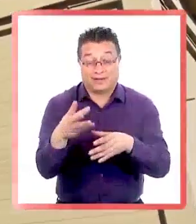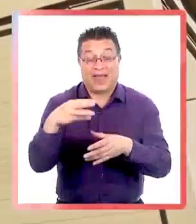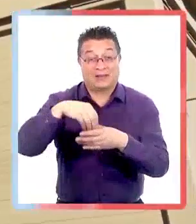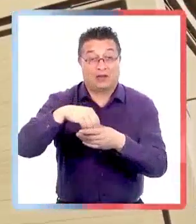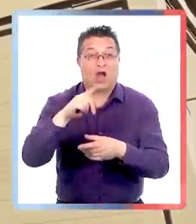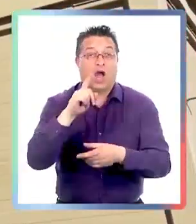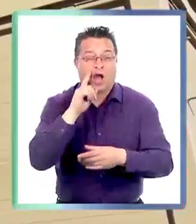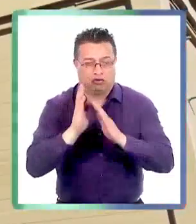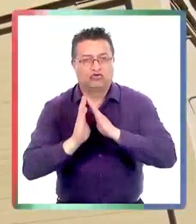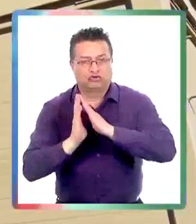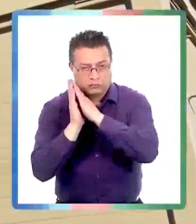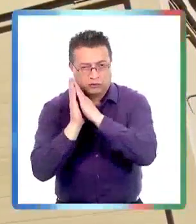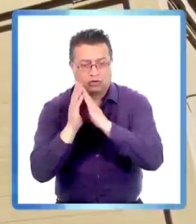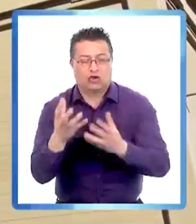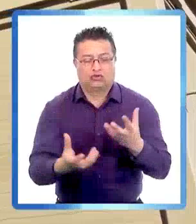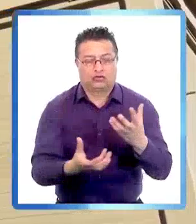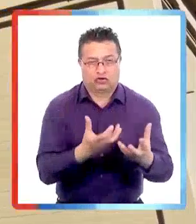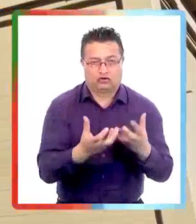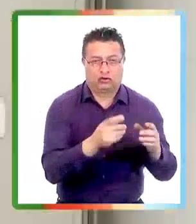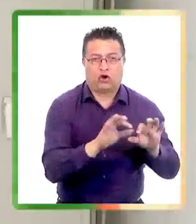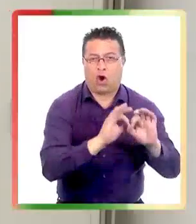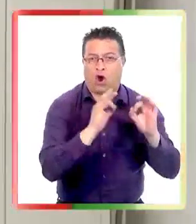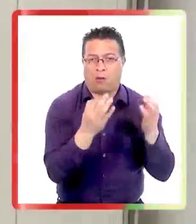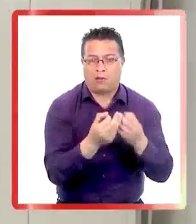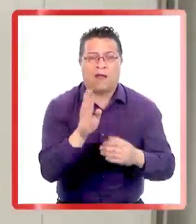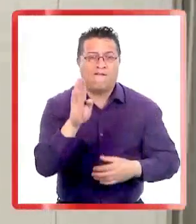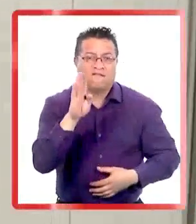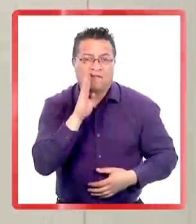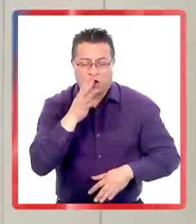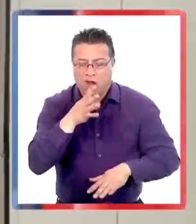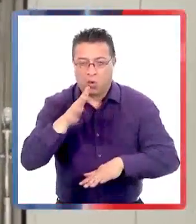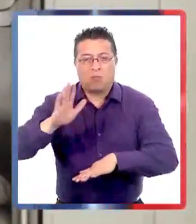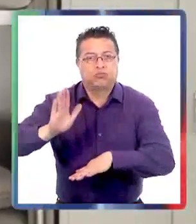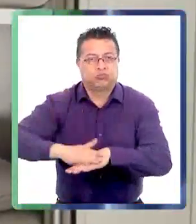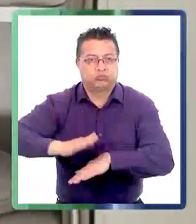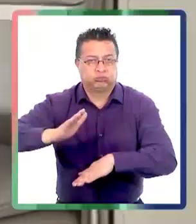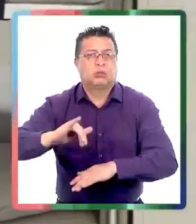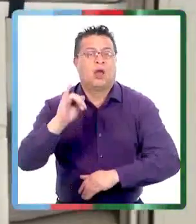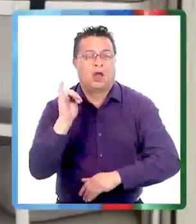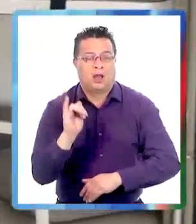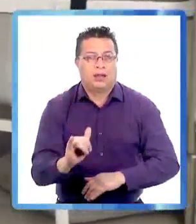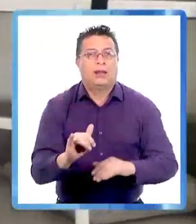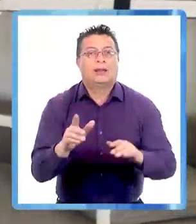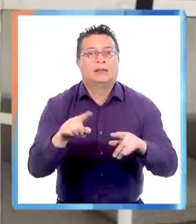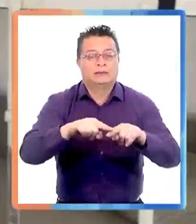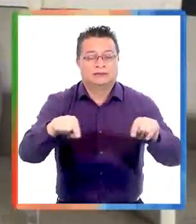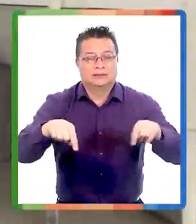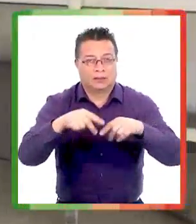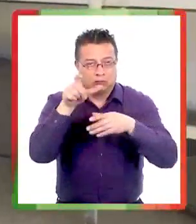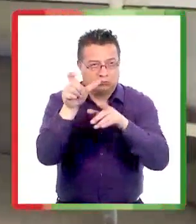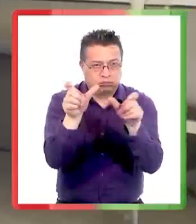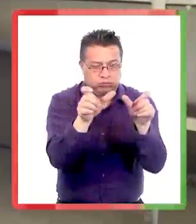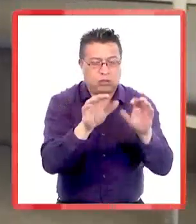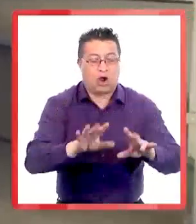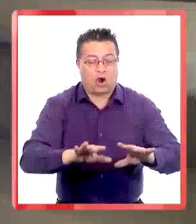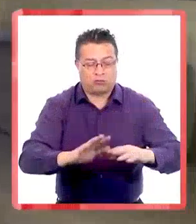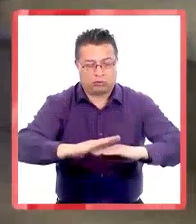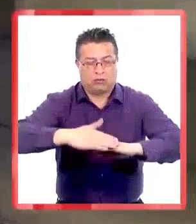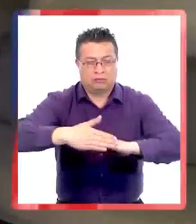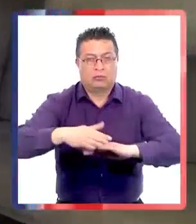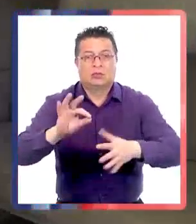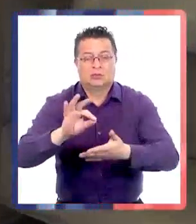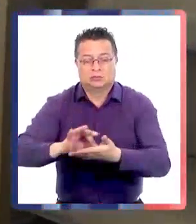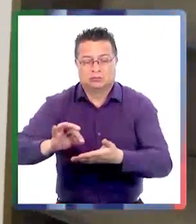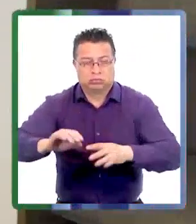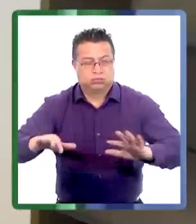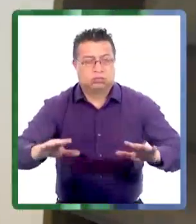Altiplano. Incluyen en su interior un dormitorio, cocina equipada, baño con agua caliente y una sala de vigilancia